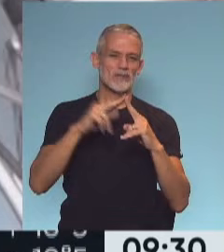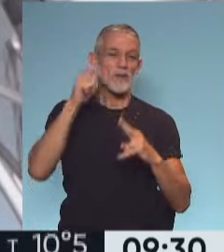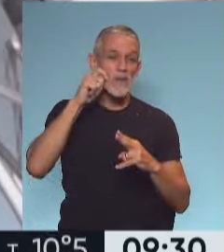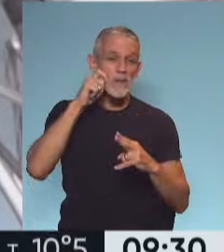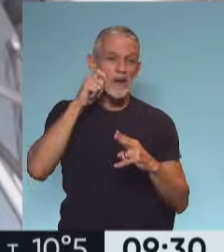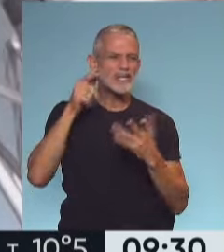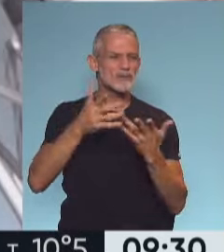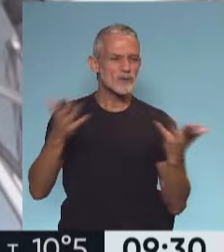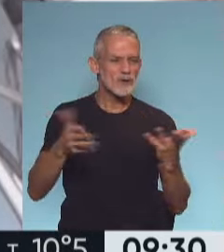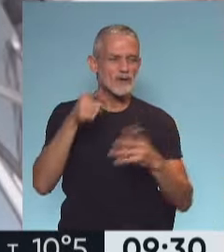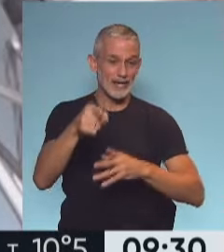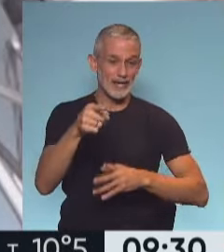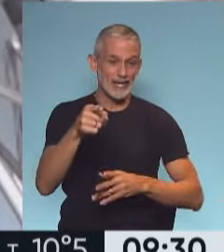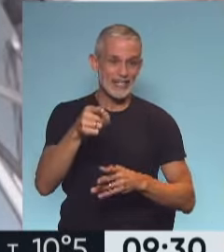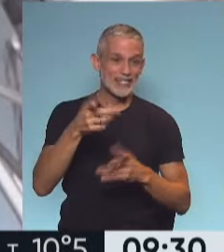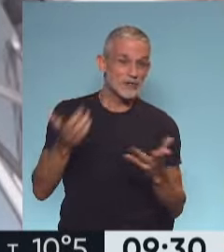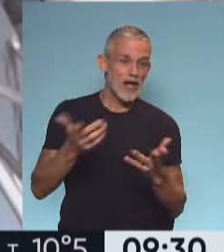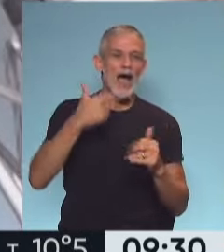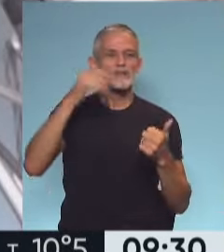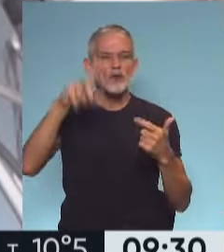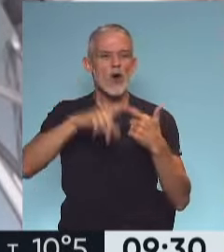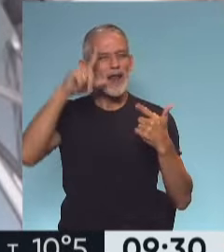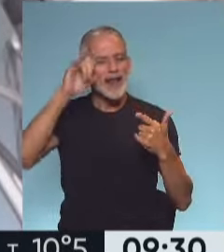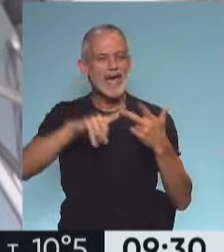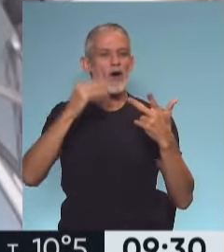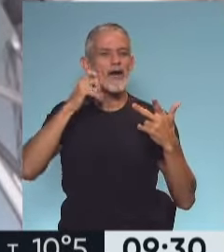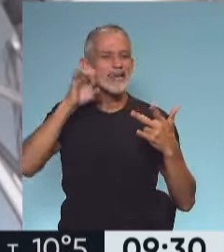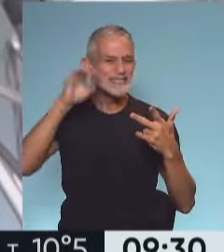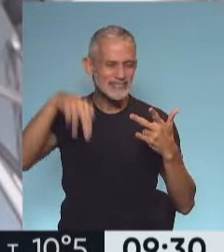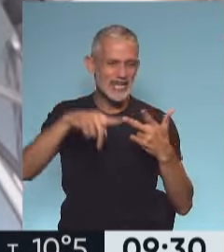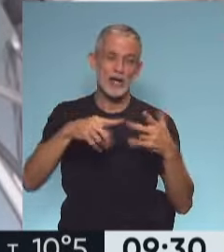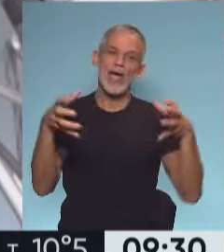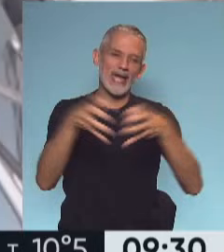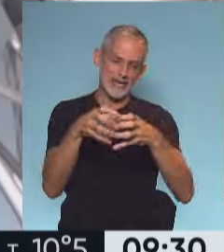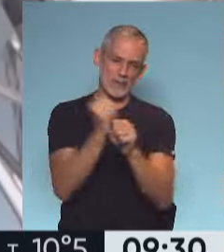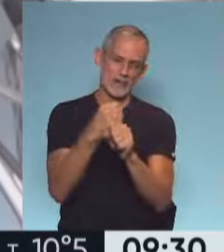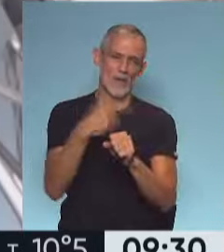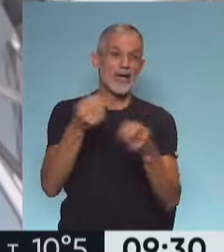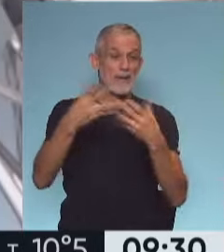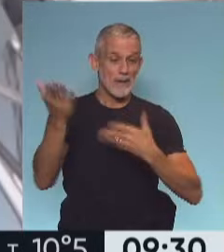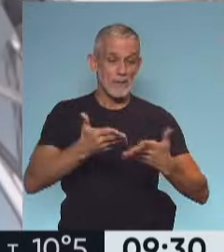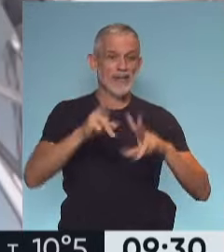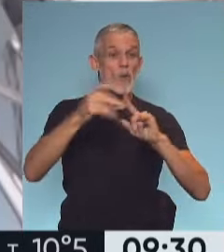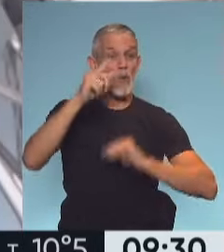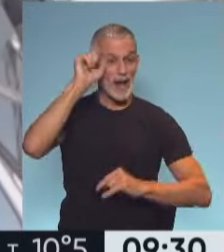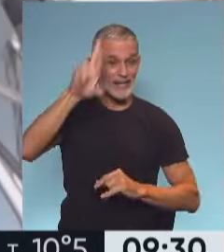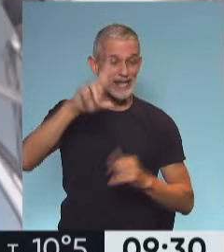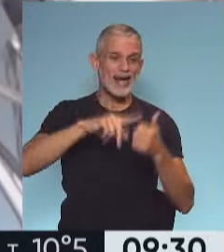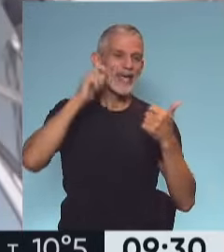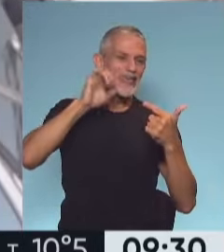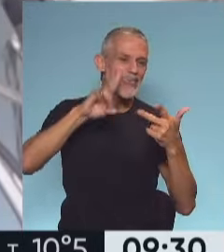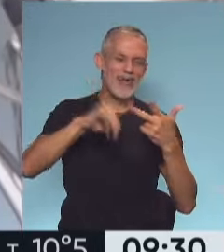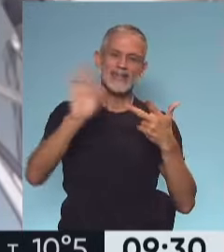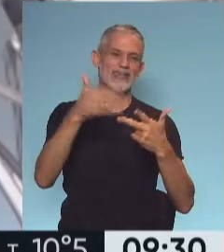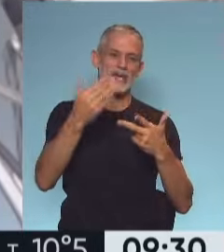beso a Sol le mandamos a las 2 Sol a Leo a Cristian a este equipo y por supuesto la bienvenida a Walter a Guida y a